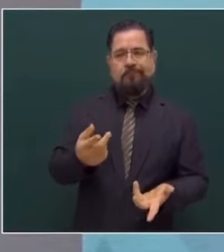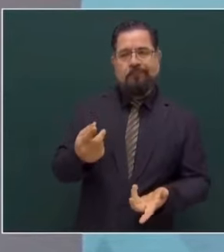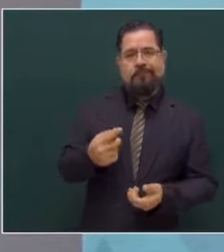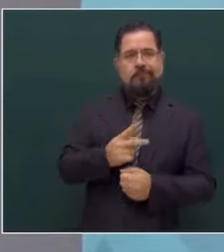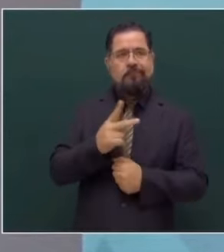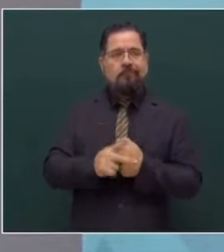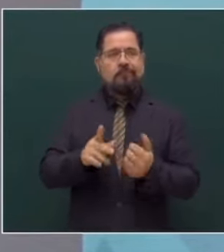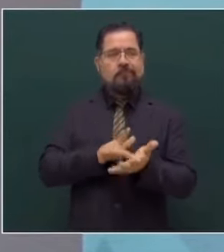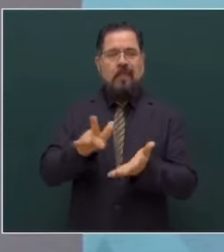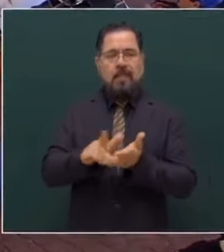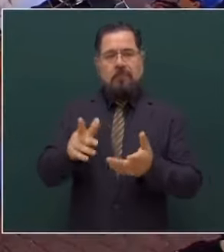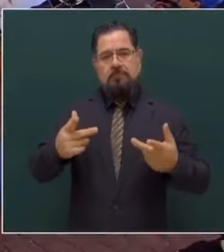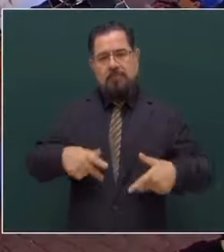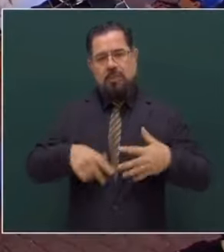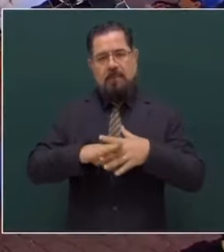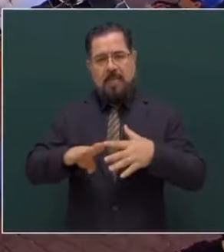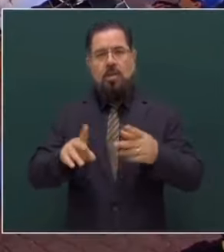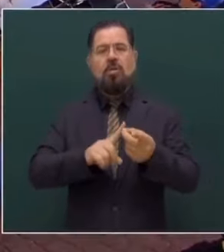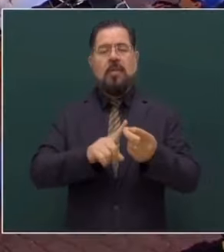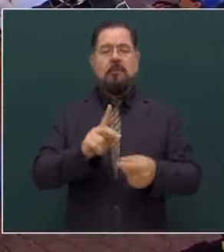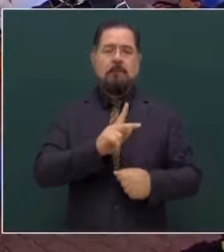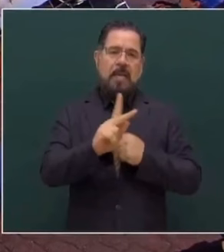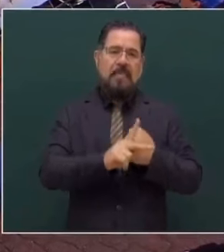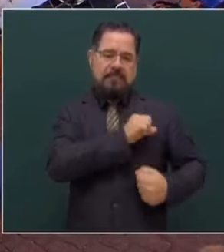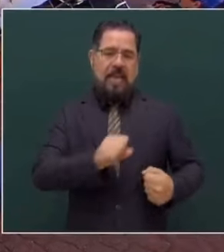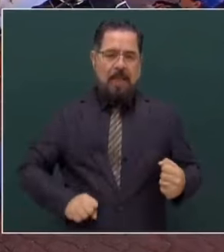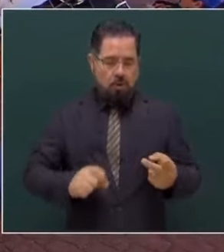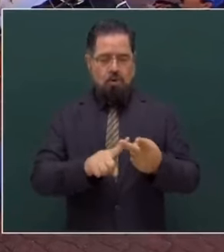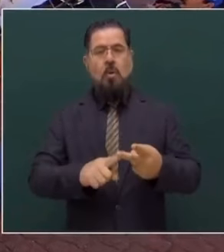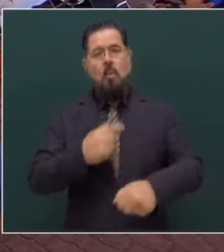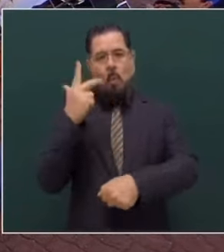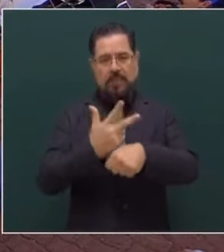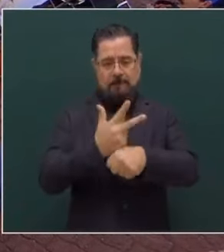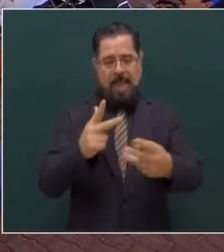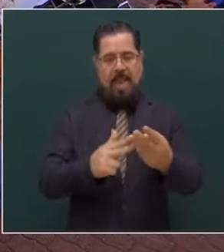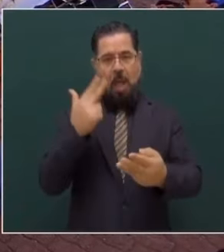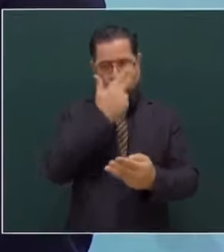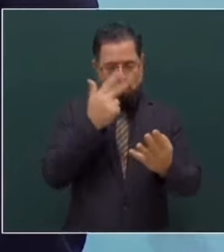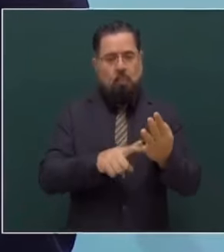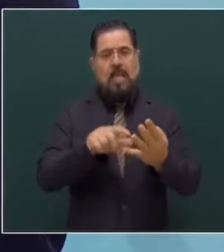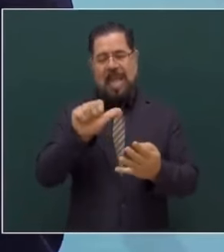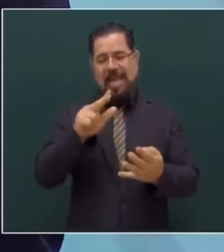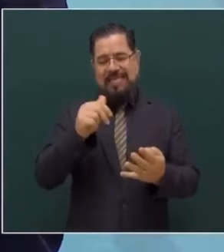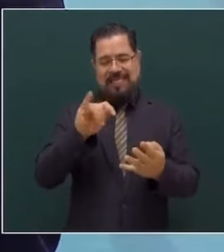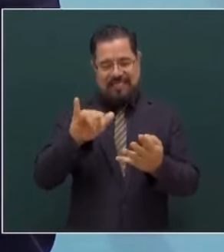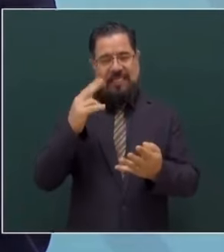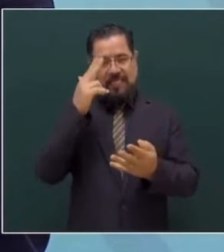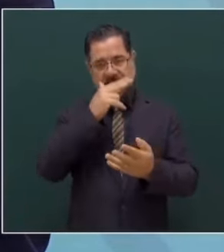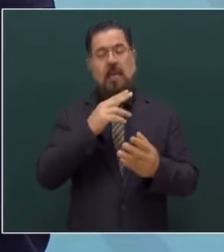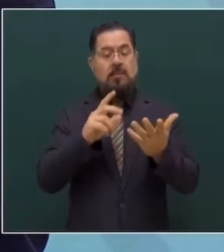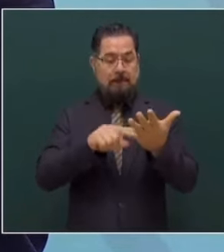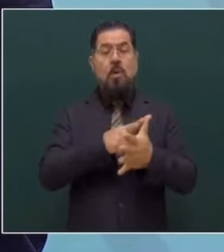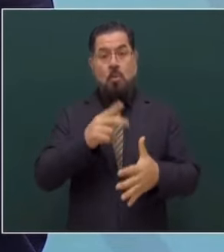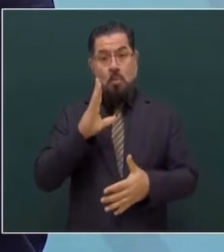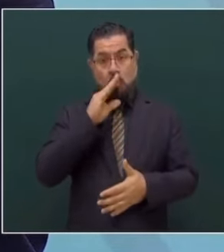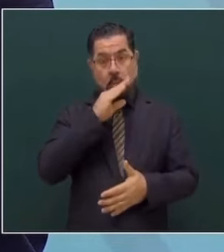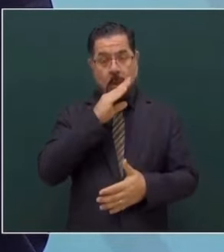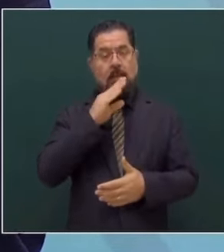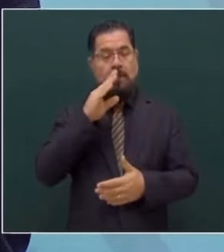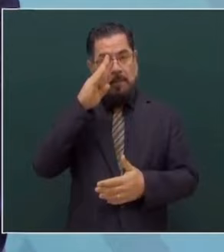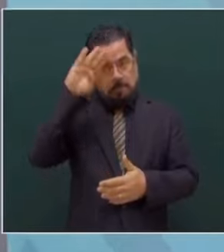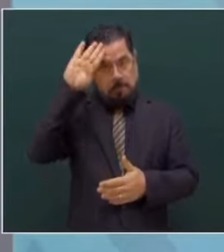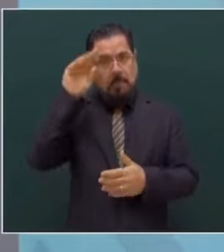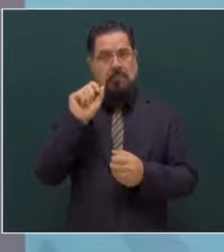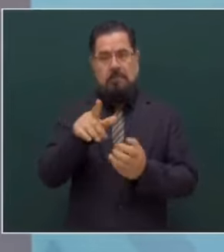migrantes de El Salvador, de Guatemala, Honduras, Haití, Cuba. Y vamos a seguirlo